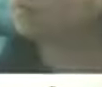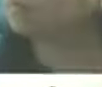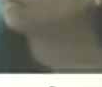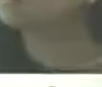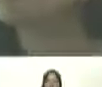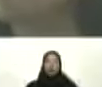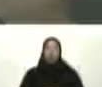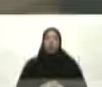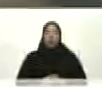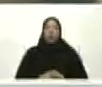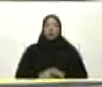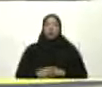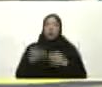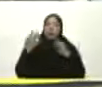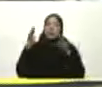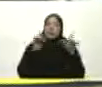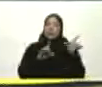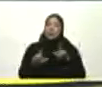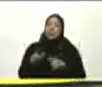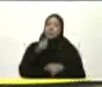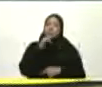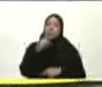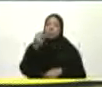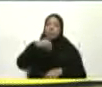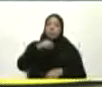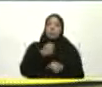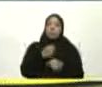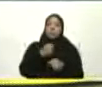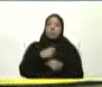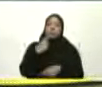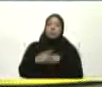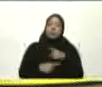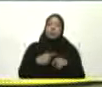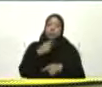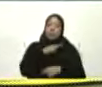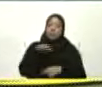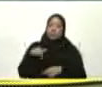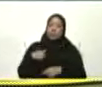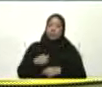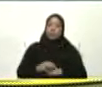Bueno está bien Entregada a la facultad De ingeniería